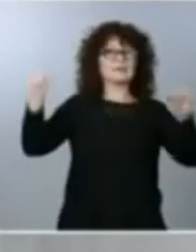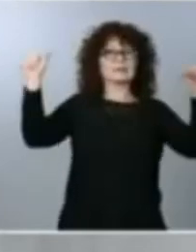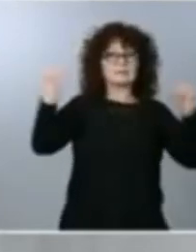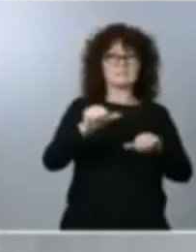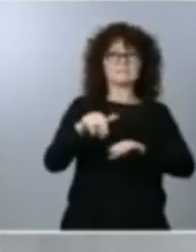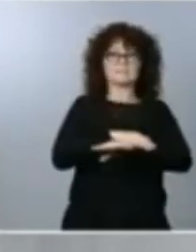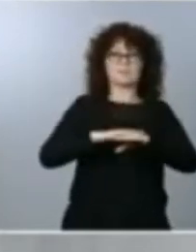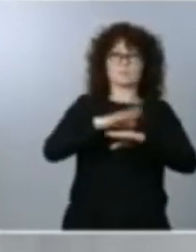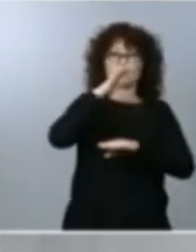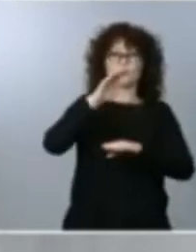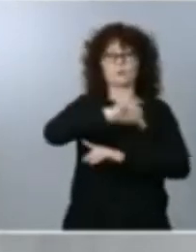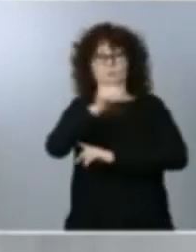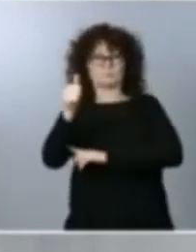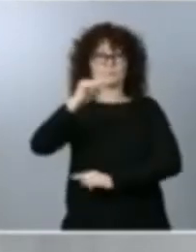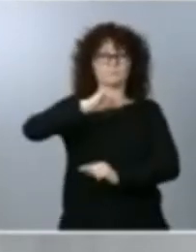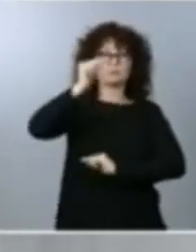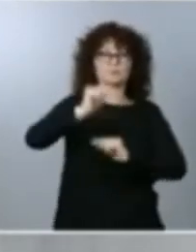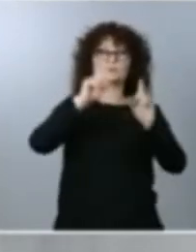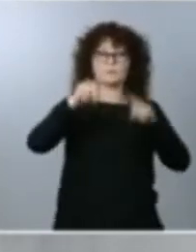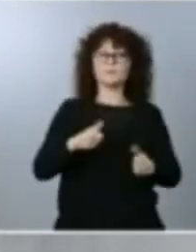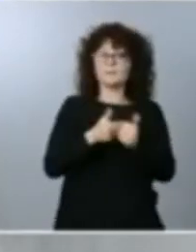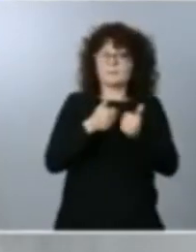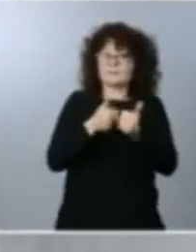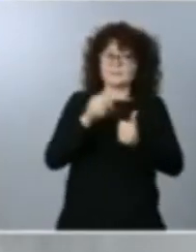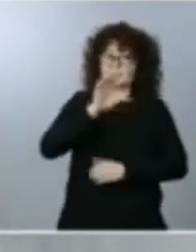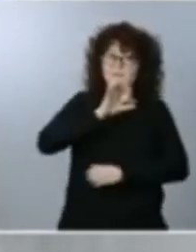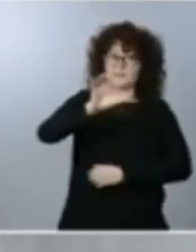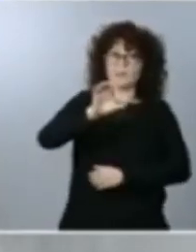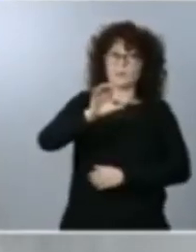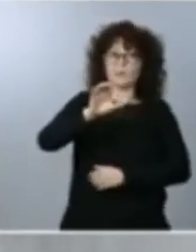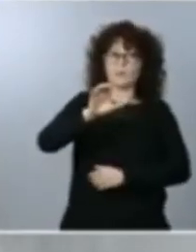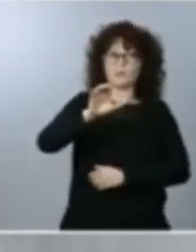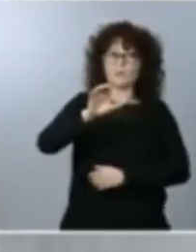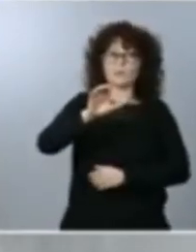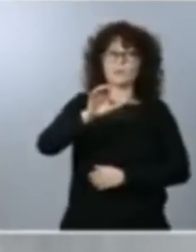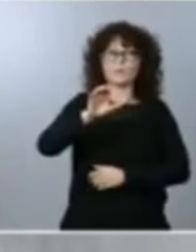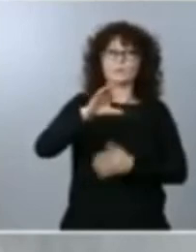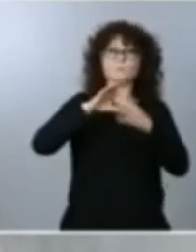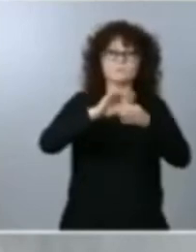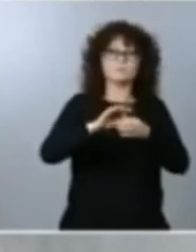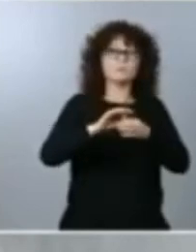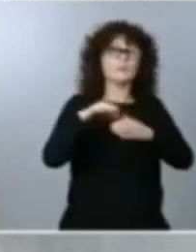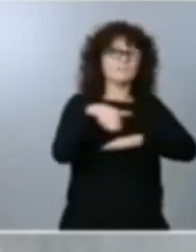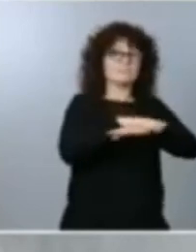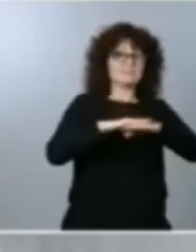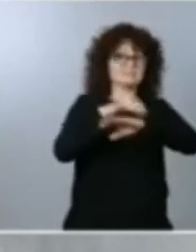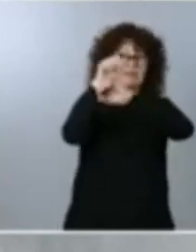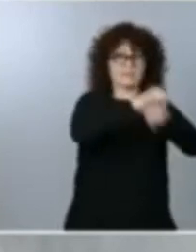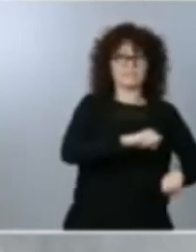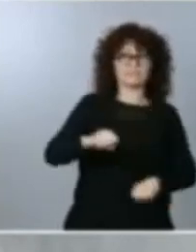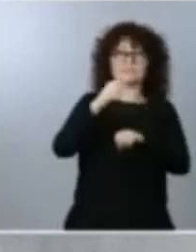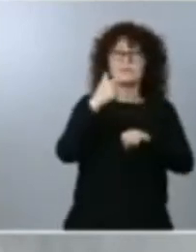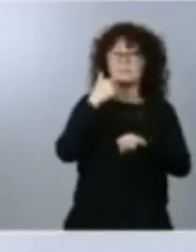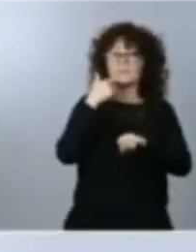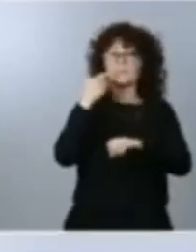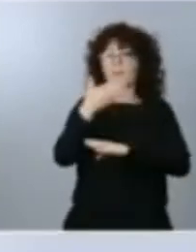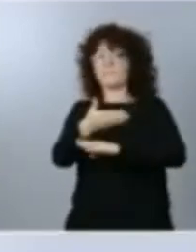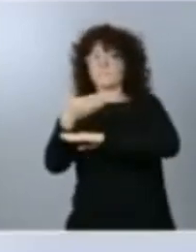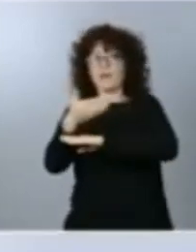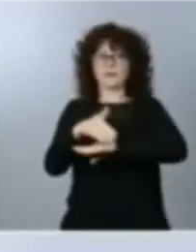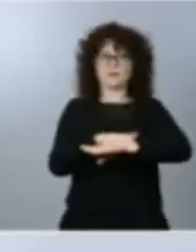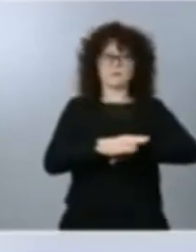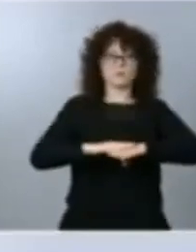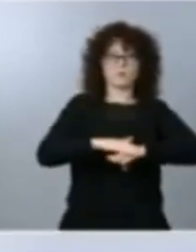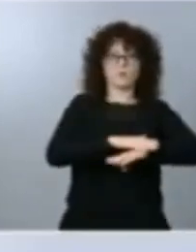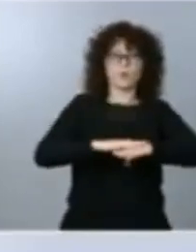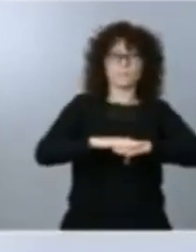las palabras de su secretaria de Estado Yone Belarra sobre la ministra de Defensa diciéndole que hacía daño a su gobierno la actitud